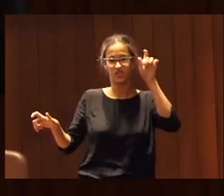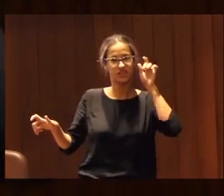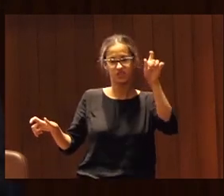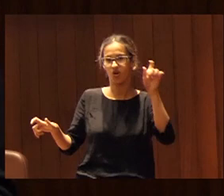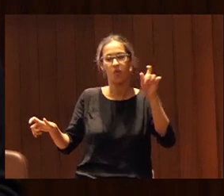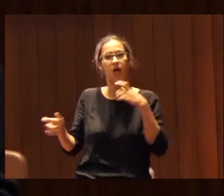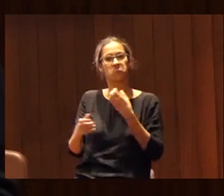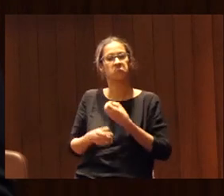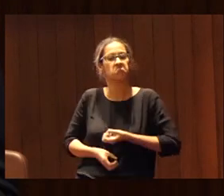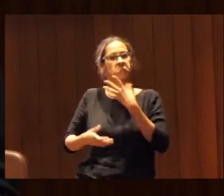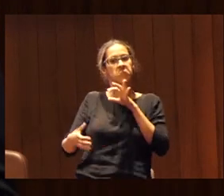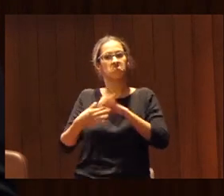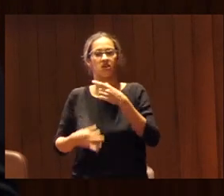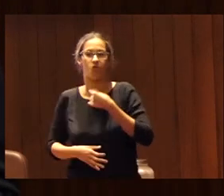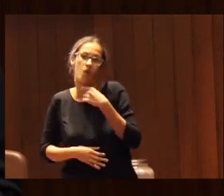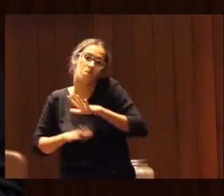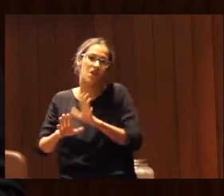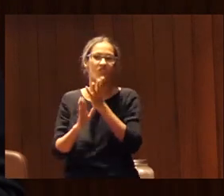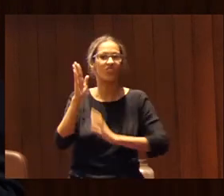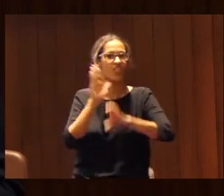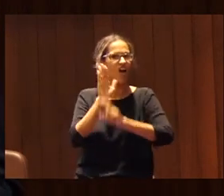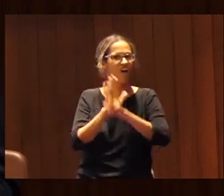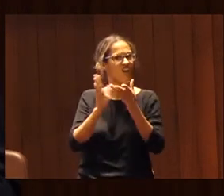un tema que está integrado en los currículum